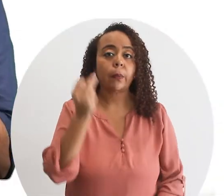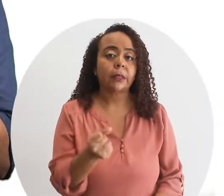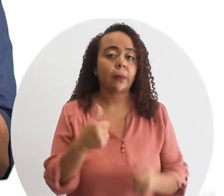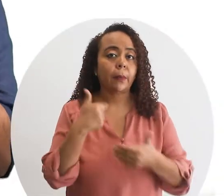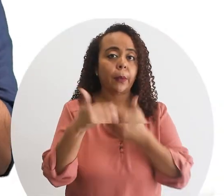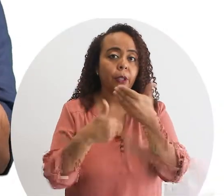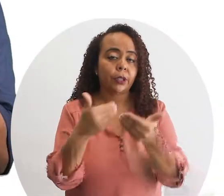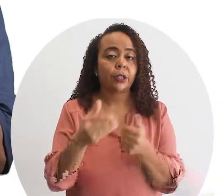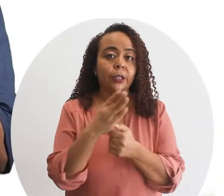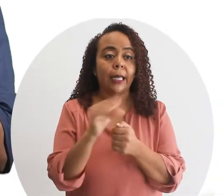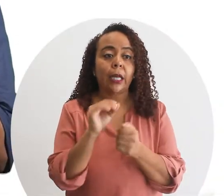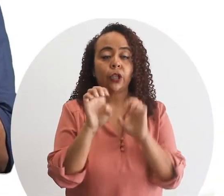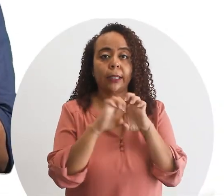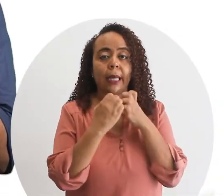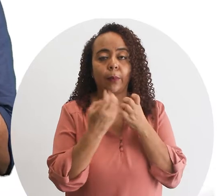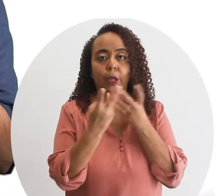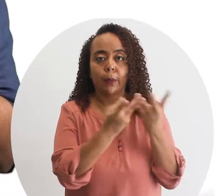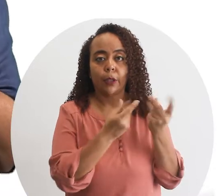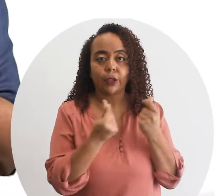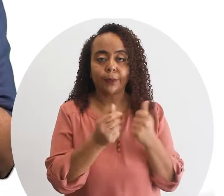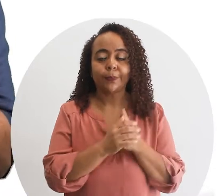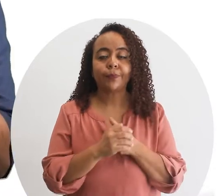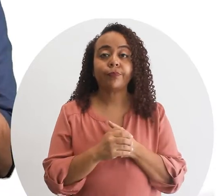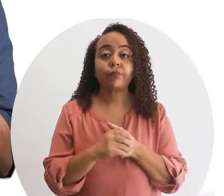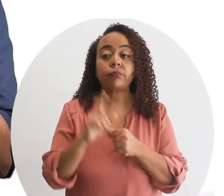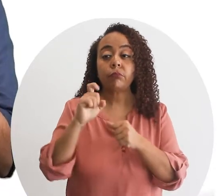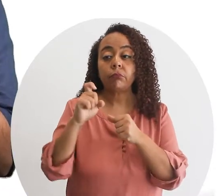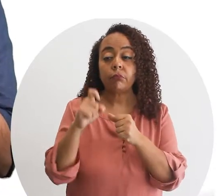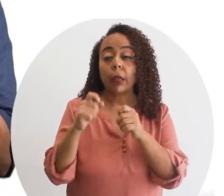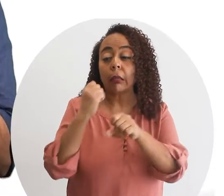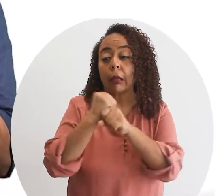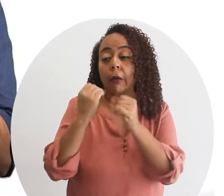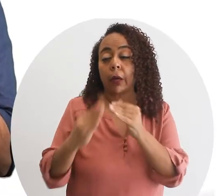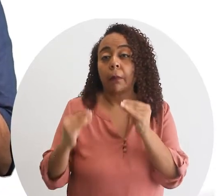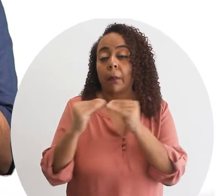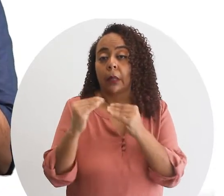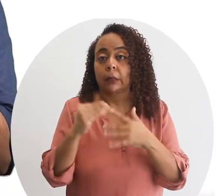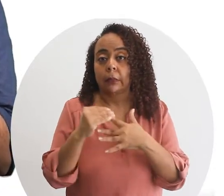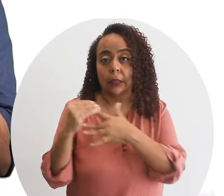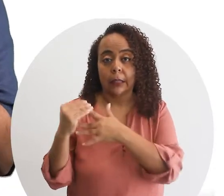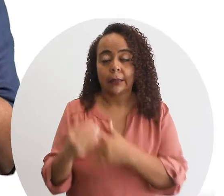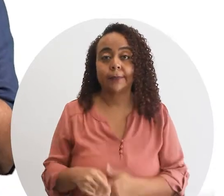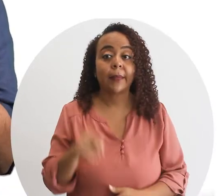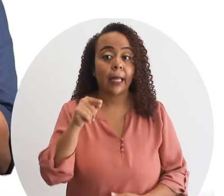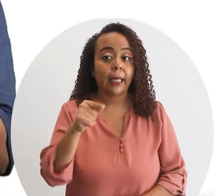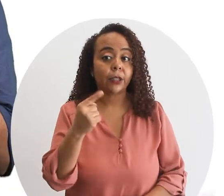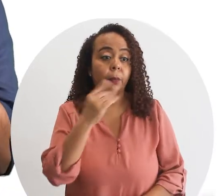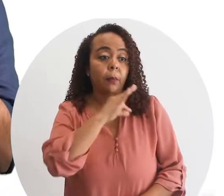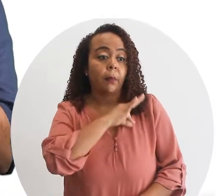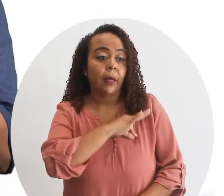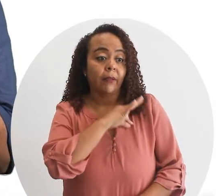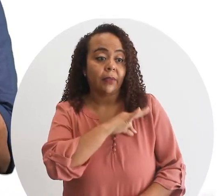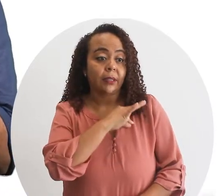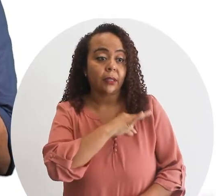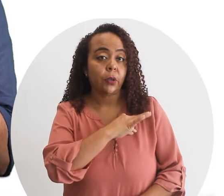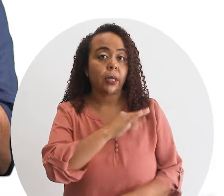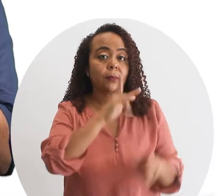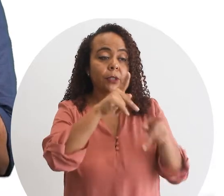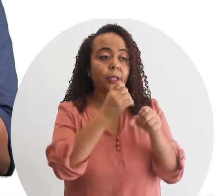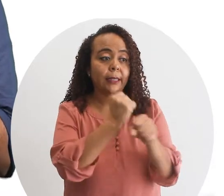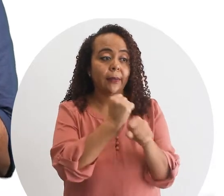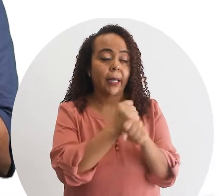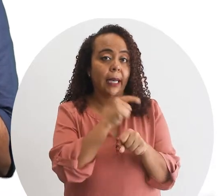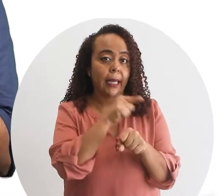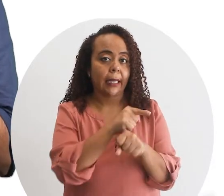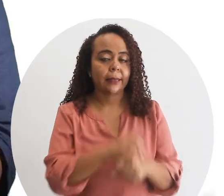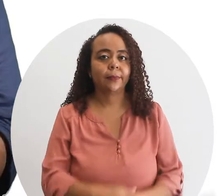automatizar procesos y reducir tiempo de producción necesitando personal más especializado esto hizo que se preocuparan por el bienestar de las personas que